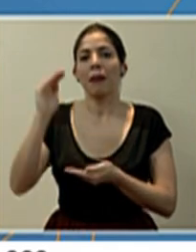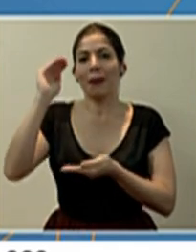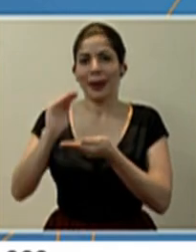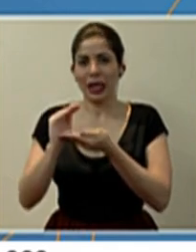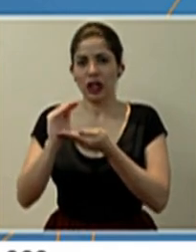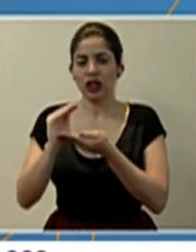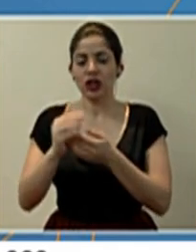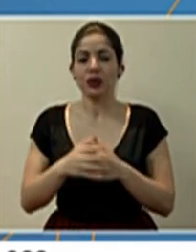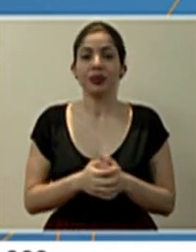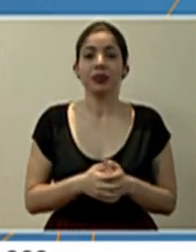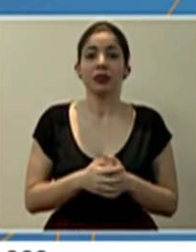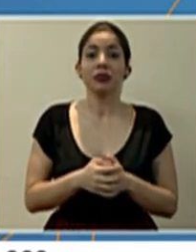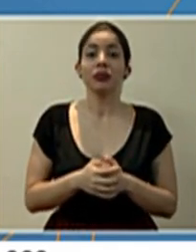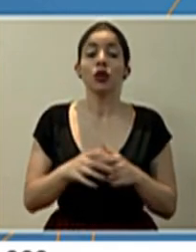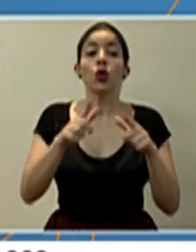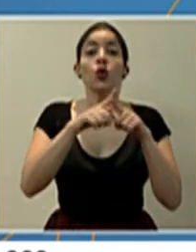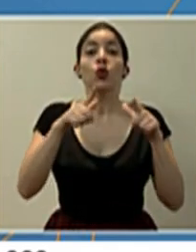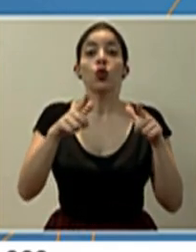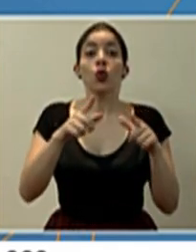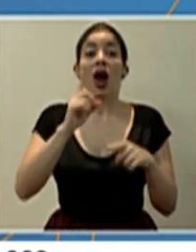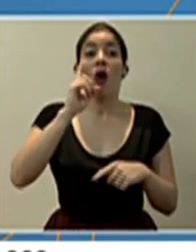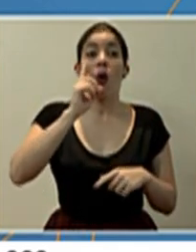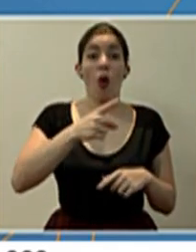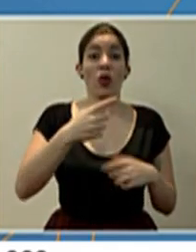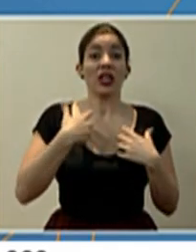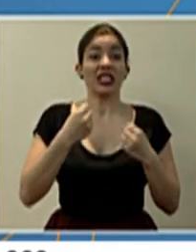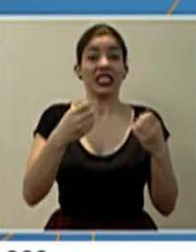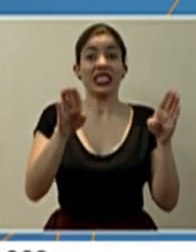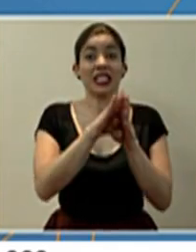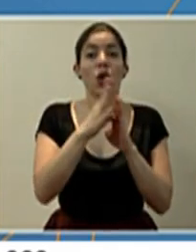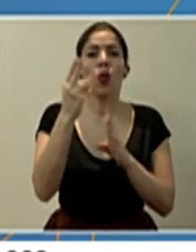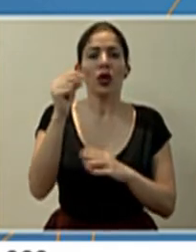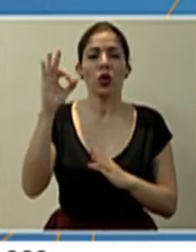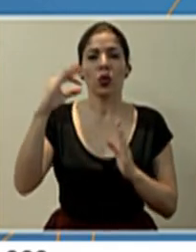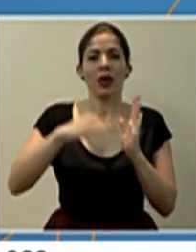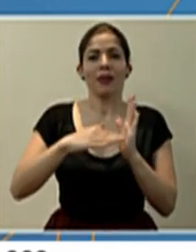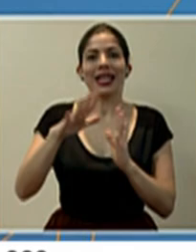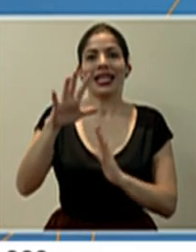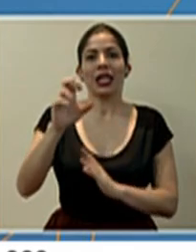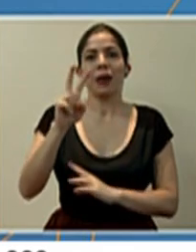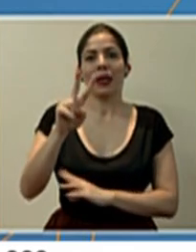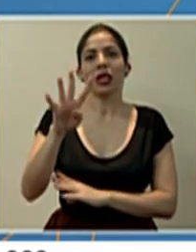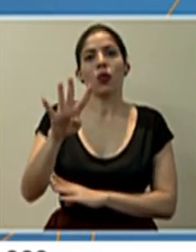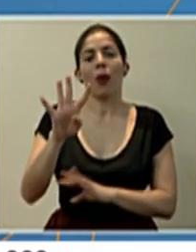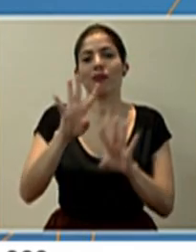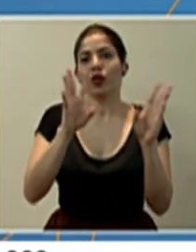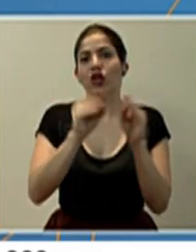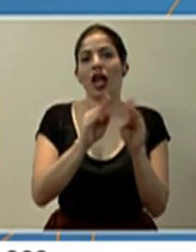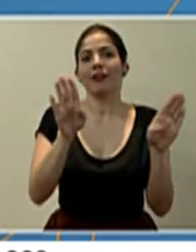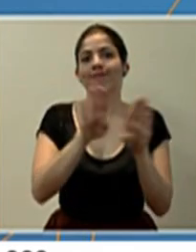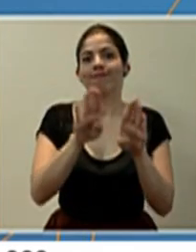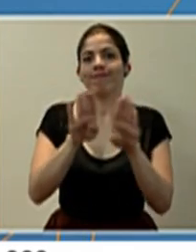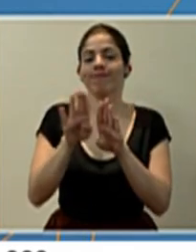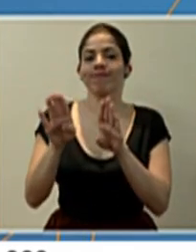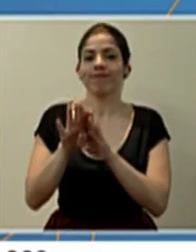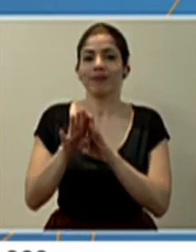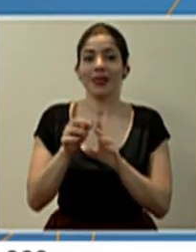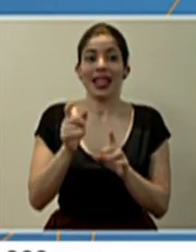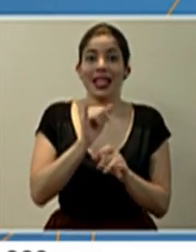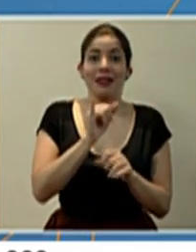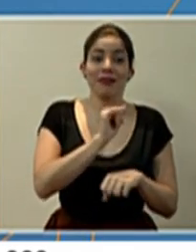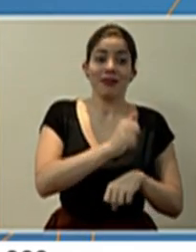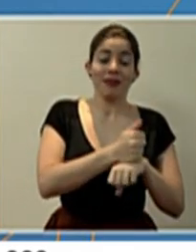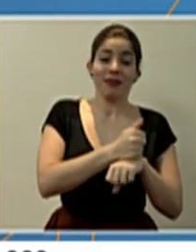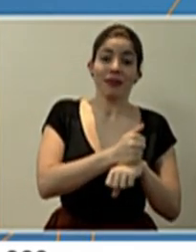pequeña. Y establecimientos cerrados por órdenes sanitarias, 9 mil 524 en total, dentro del mismo periodo desde el que se